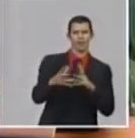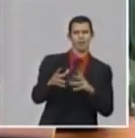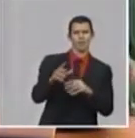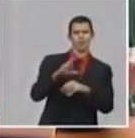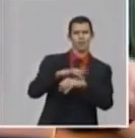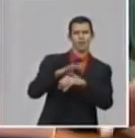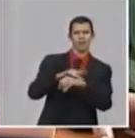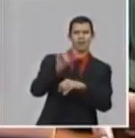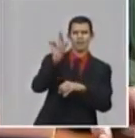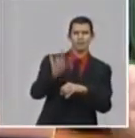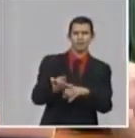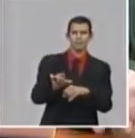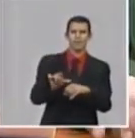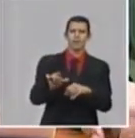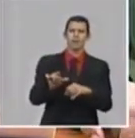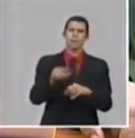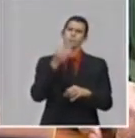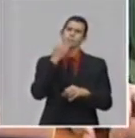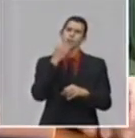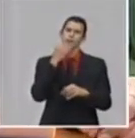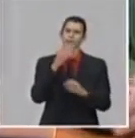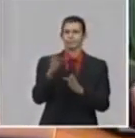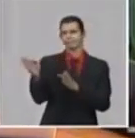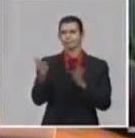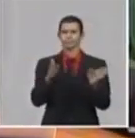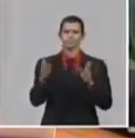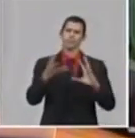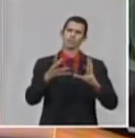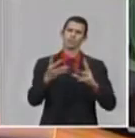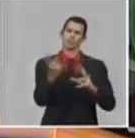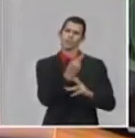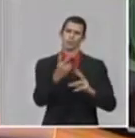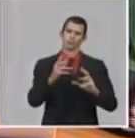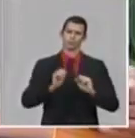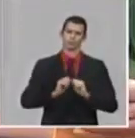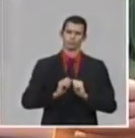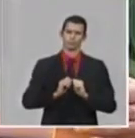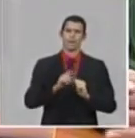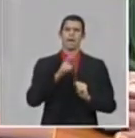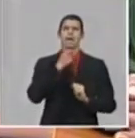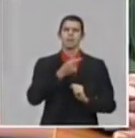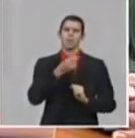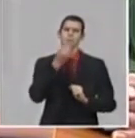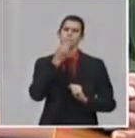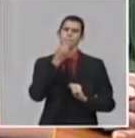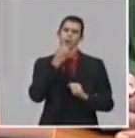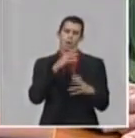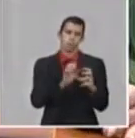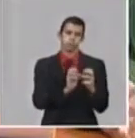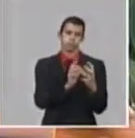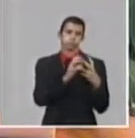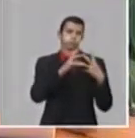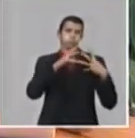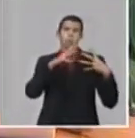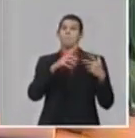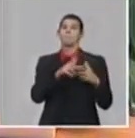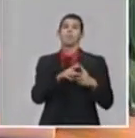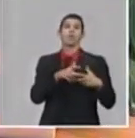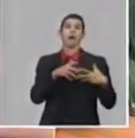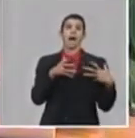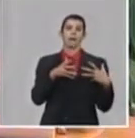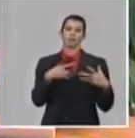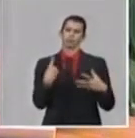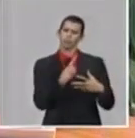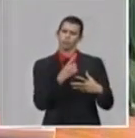ramas. Es importante en la regulación de esta hiperinflamación y es a lo que apostamos. Primeramente